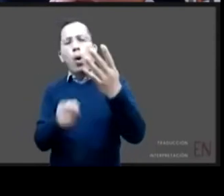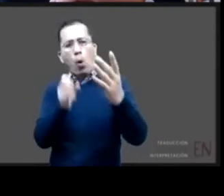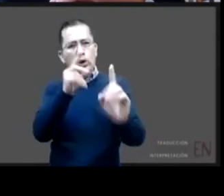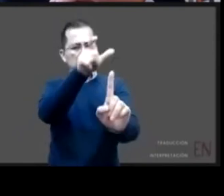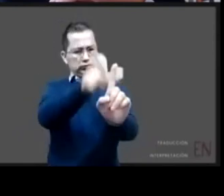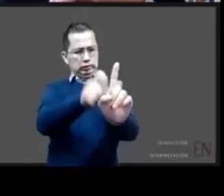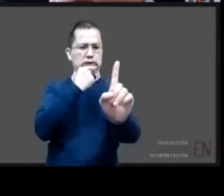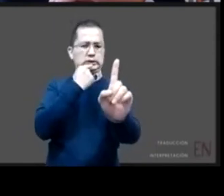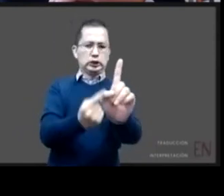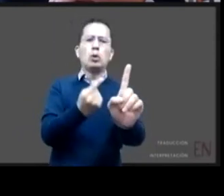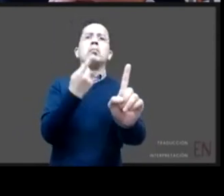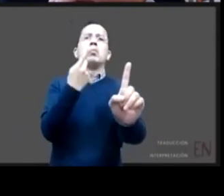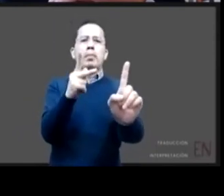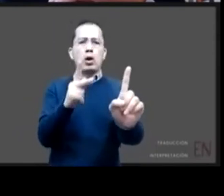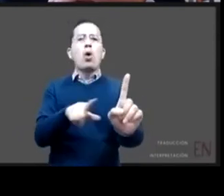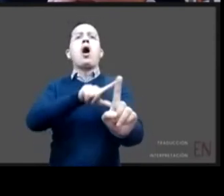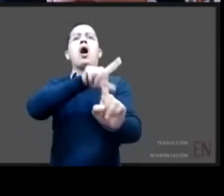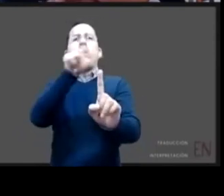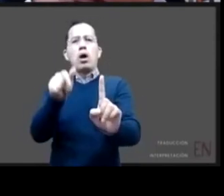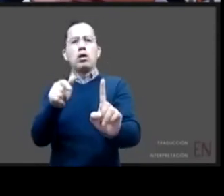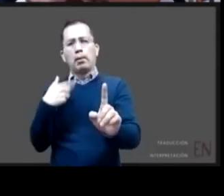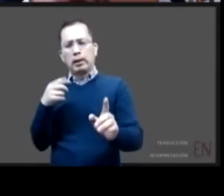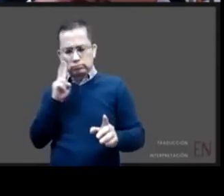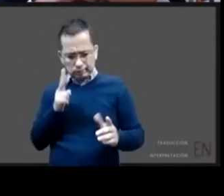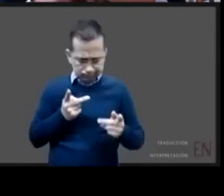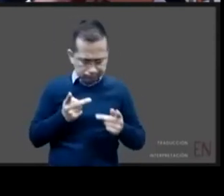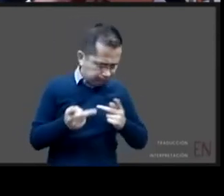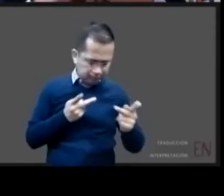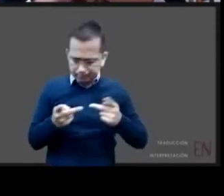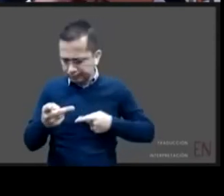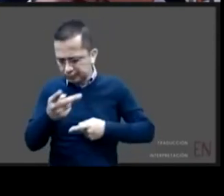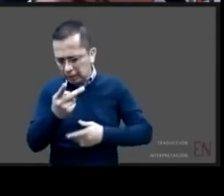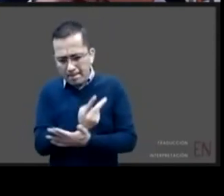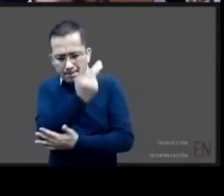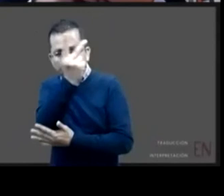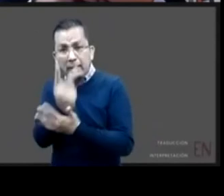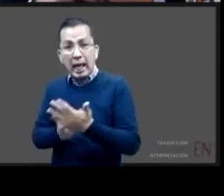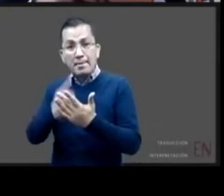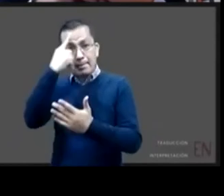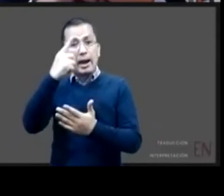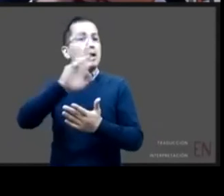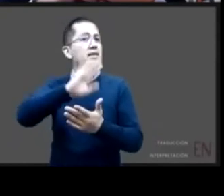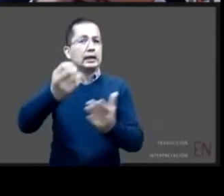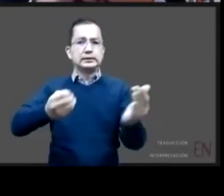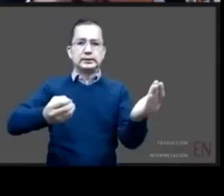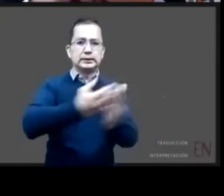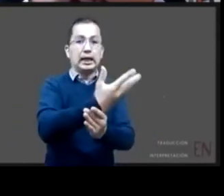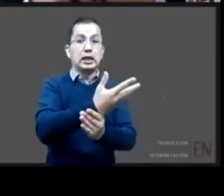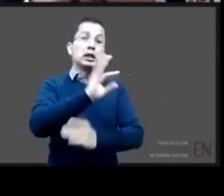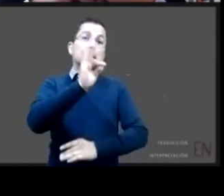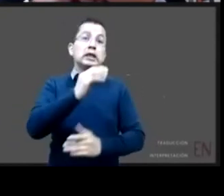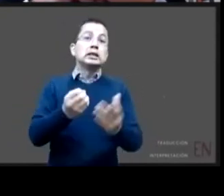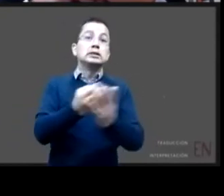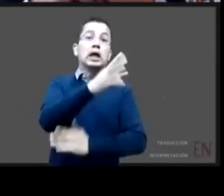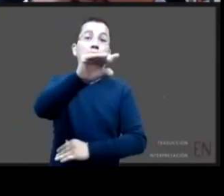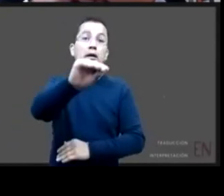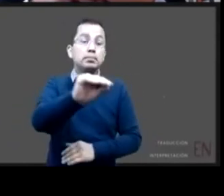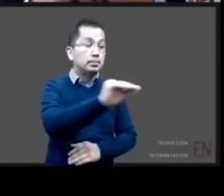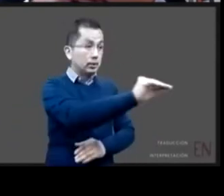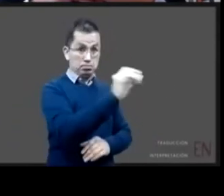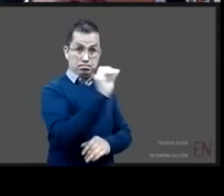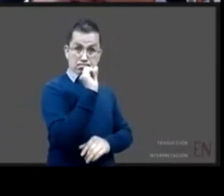reunificación con su familia de origen previo trabajo y acompañamiento y fortalecimiento a la familia un acogimiento